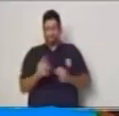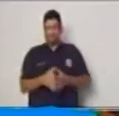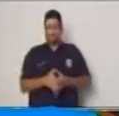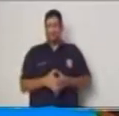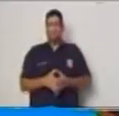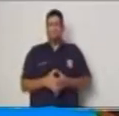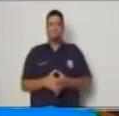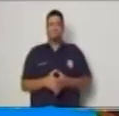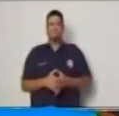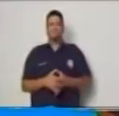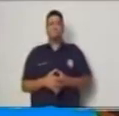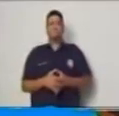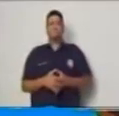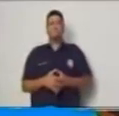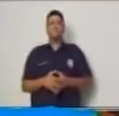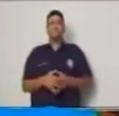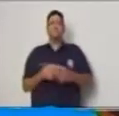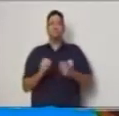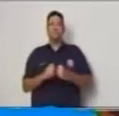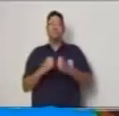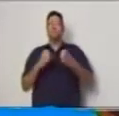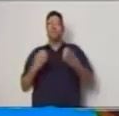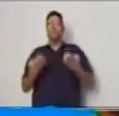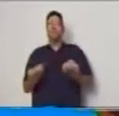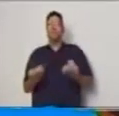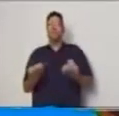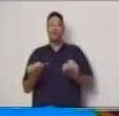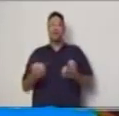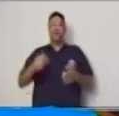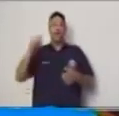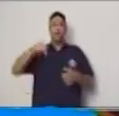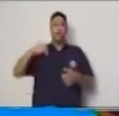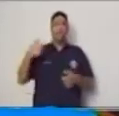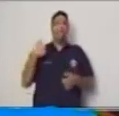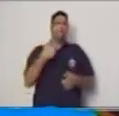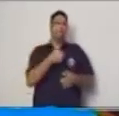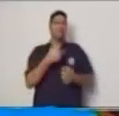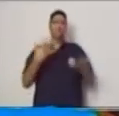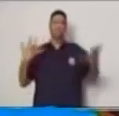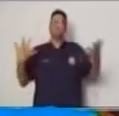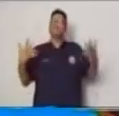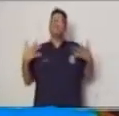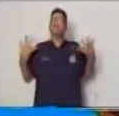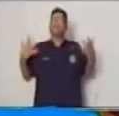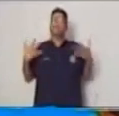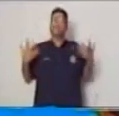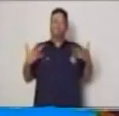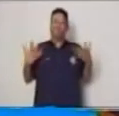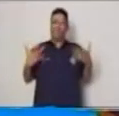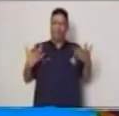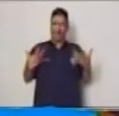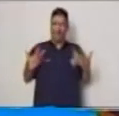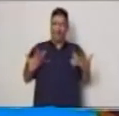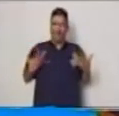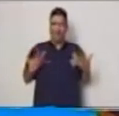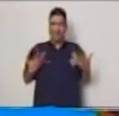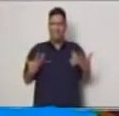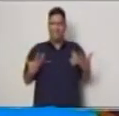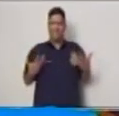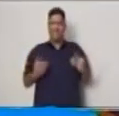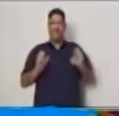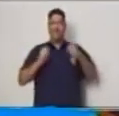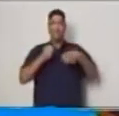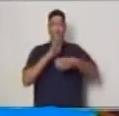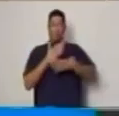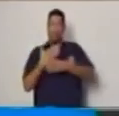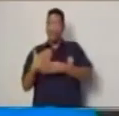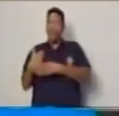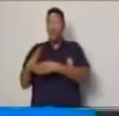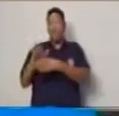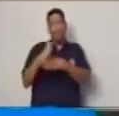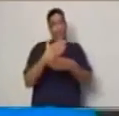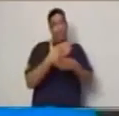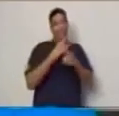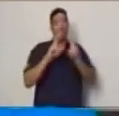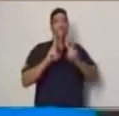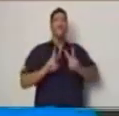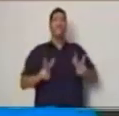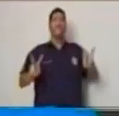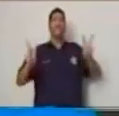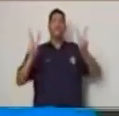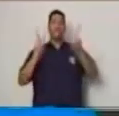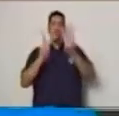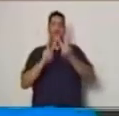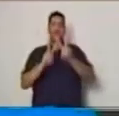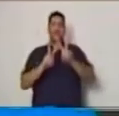estamos muy alegres de poder compartir los valores de una variable